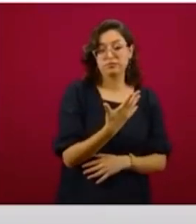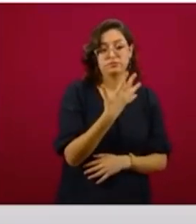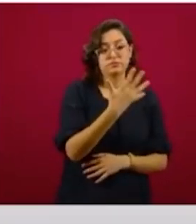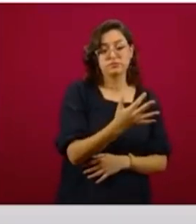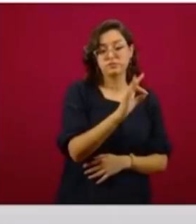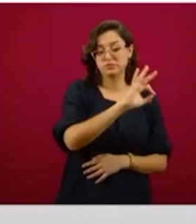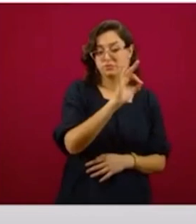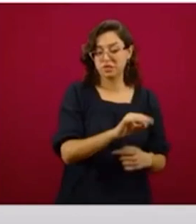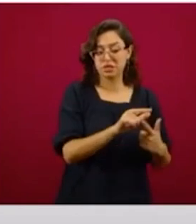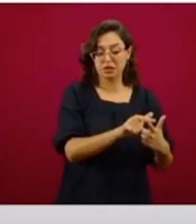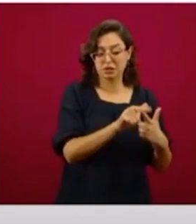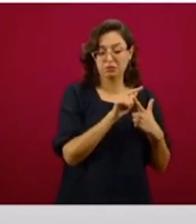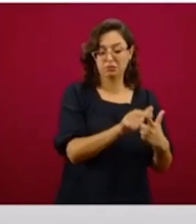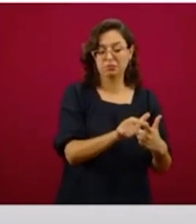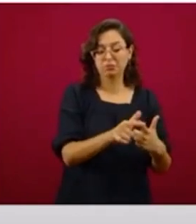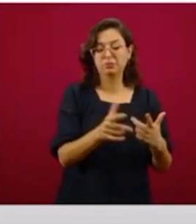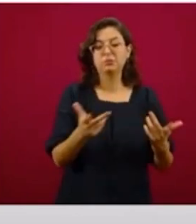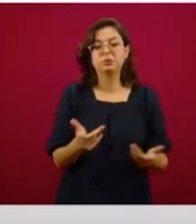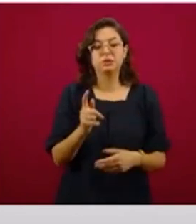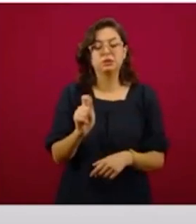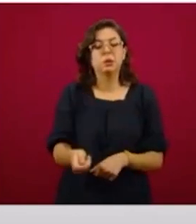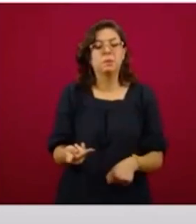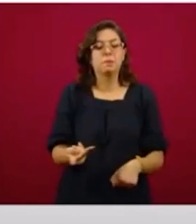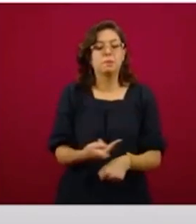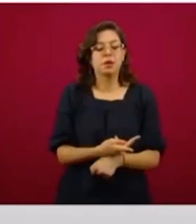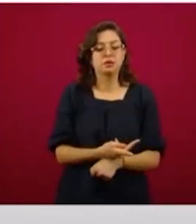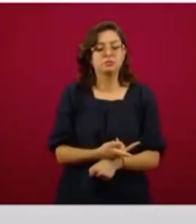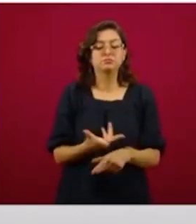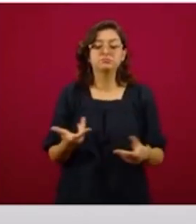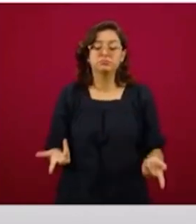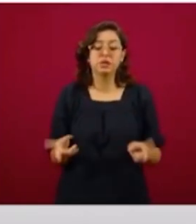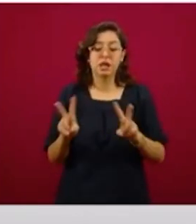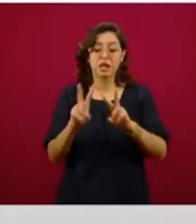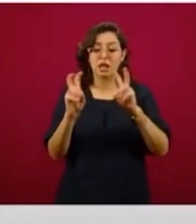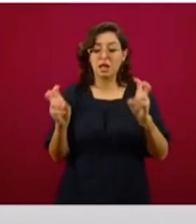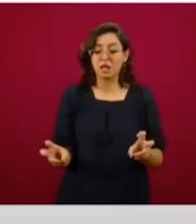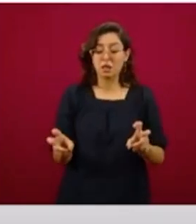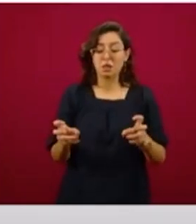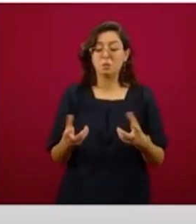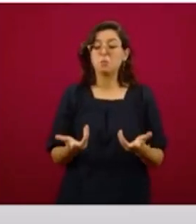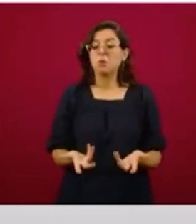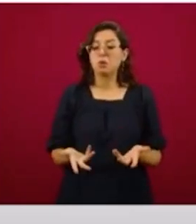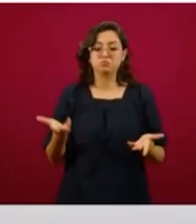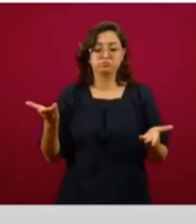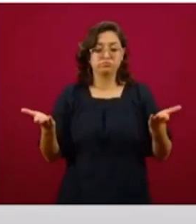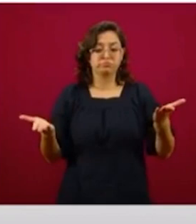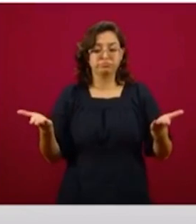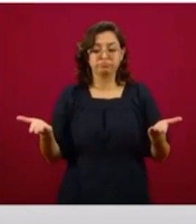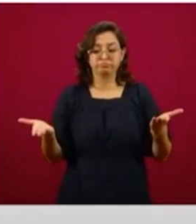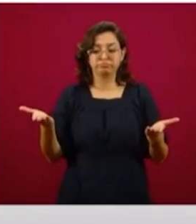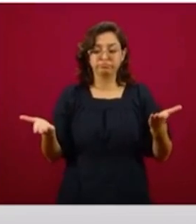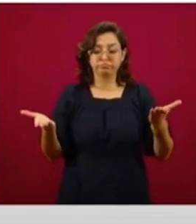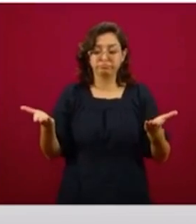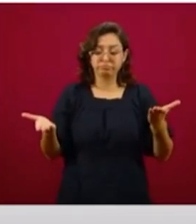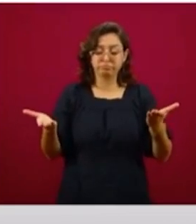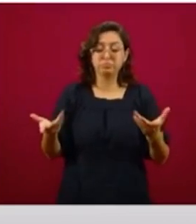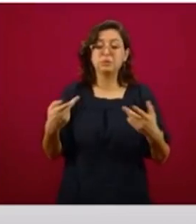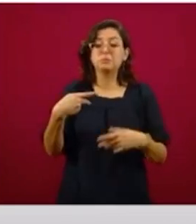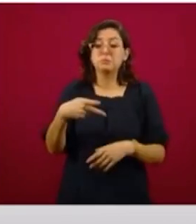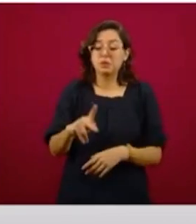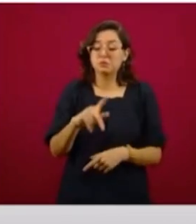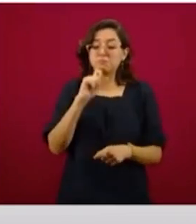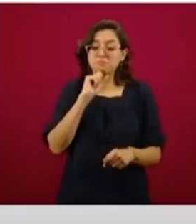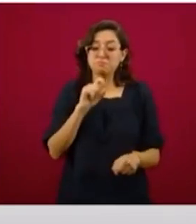ciento se mantiene. Entonces, quiere decir que por lo menos para efectos del crecimiento hay una estabilidad, pero para efectos también de